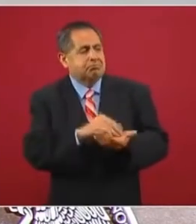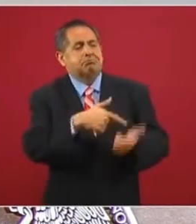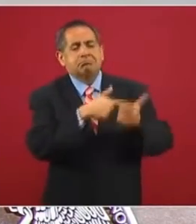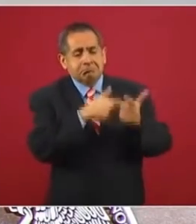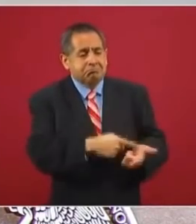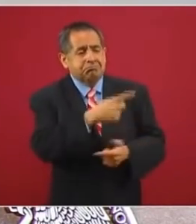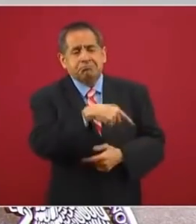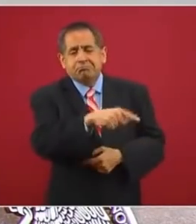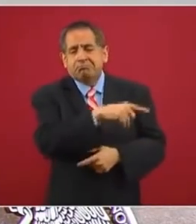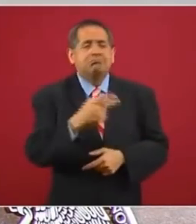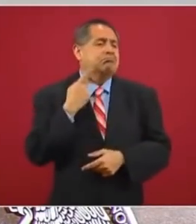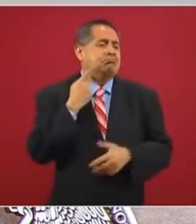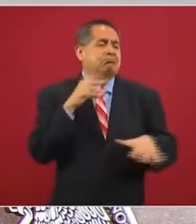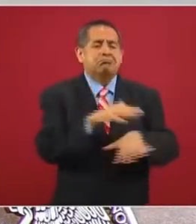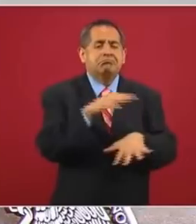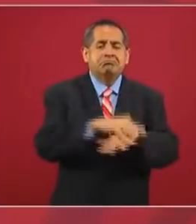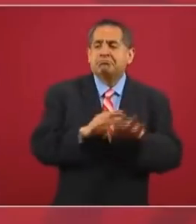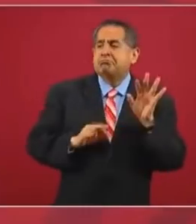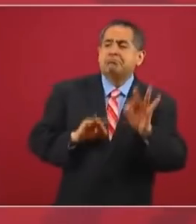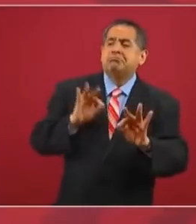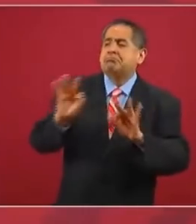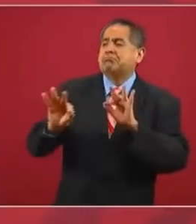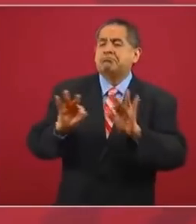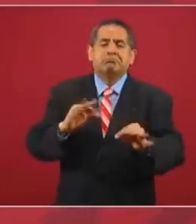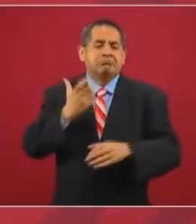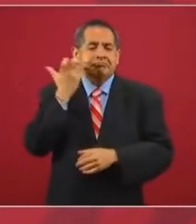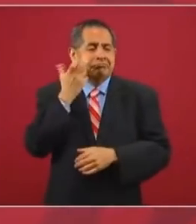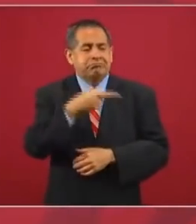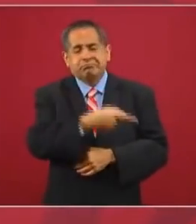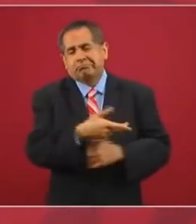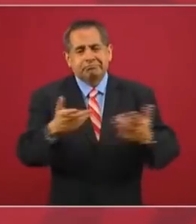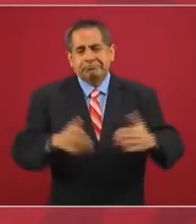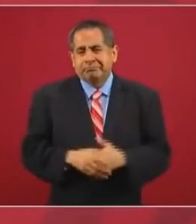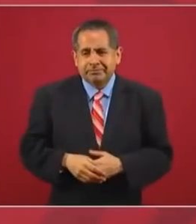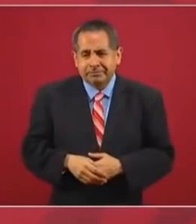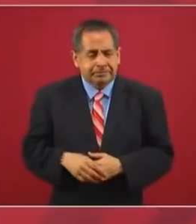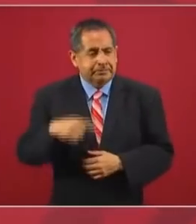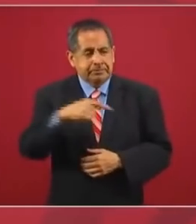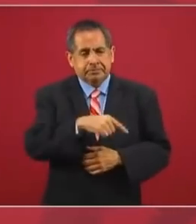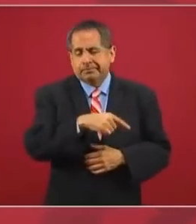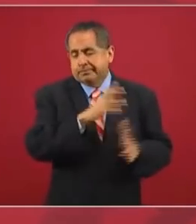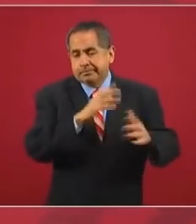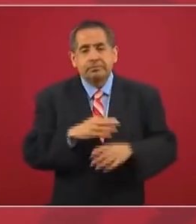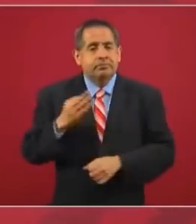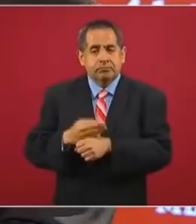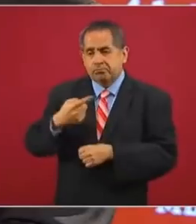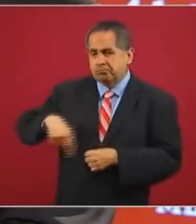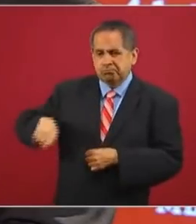la politiquería porque se está llevando a cabo una transformación,